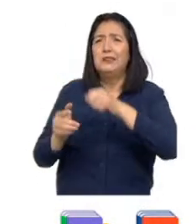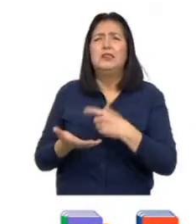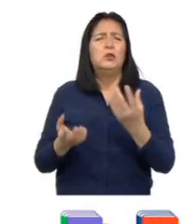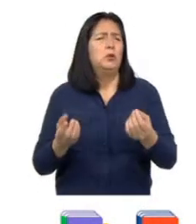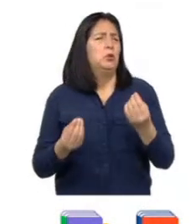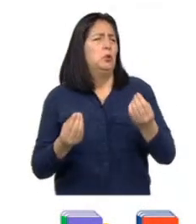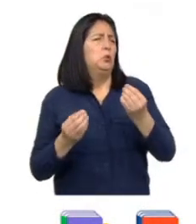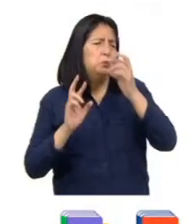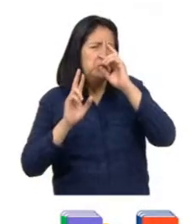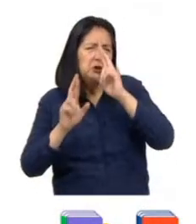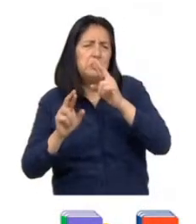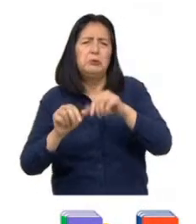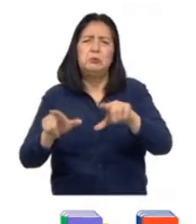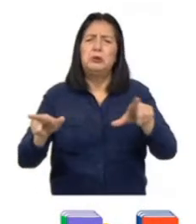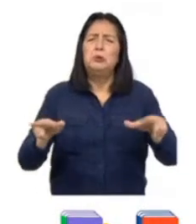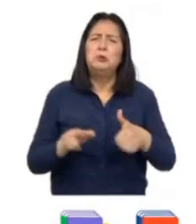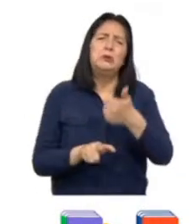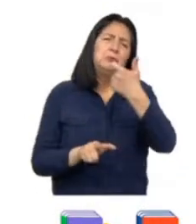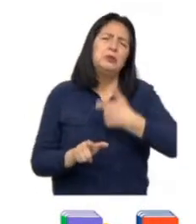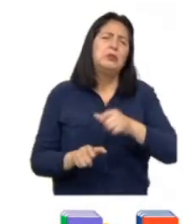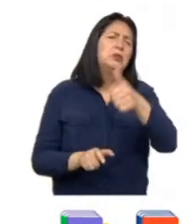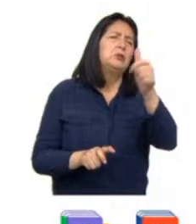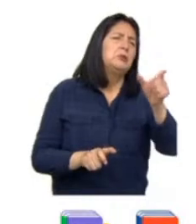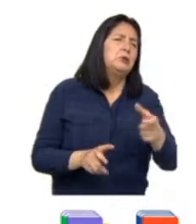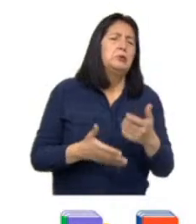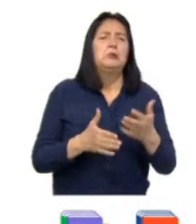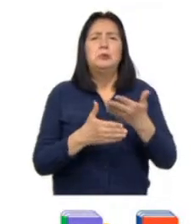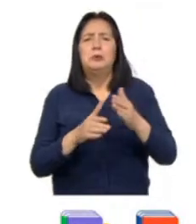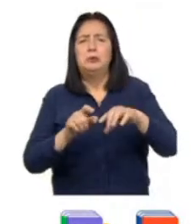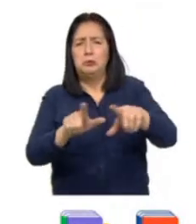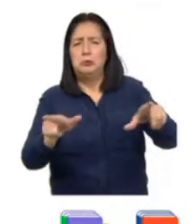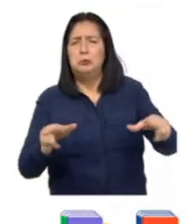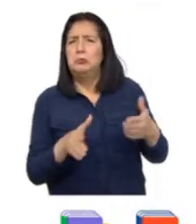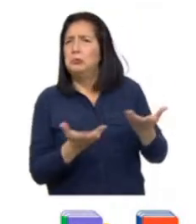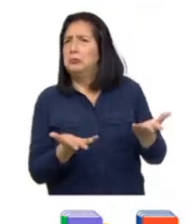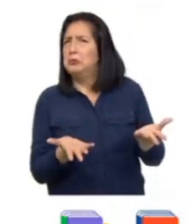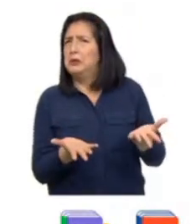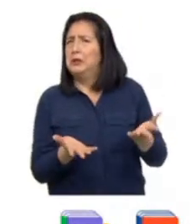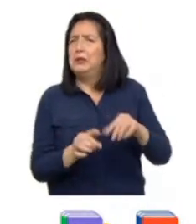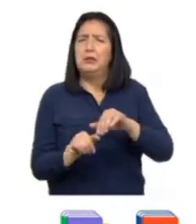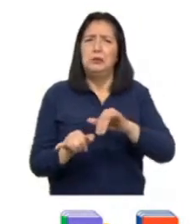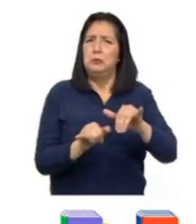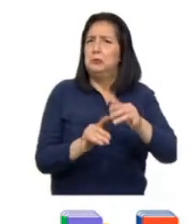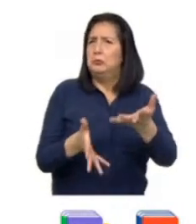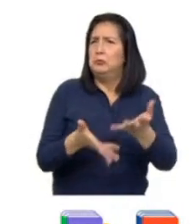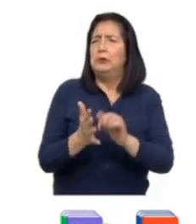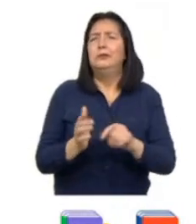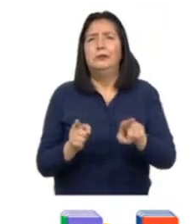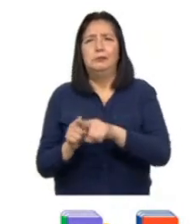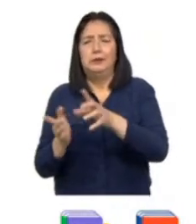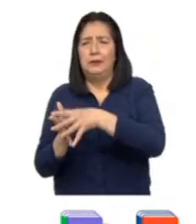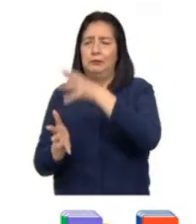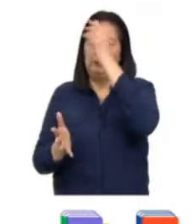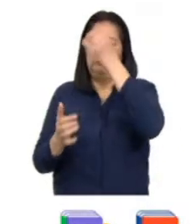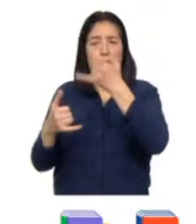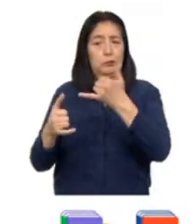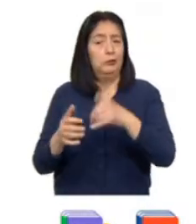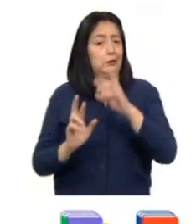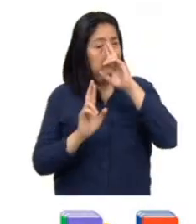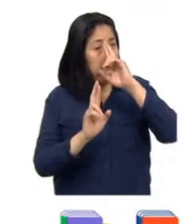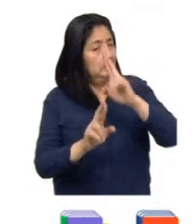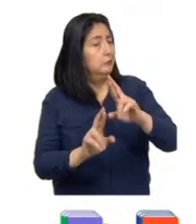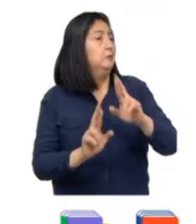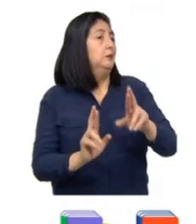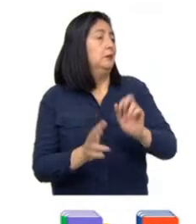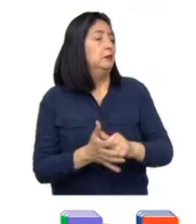respetamos el espacio personal del otro cuando compartimos un lugar en común? Asimismo aprendimos a jugar respetando el espacio personal de